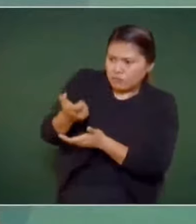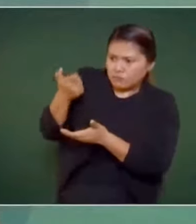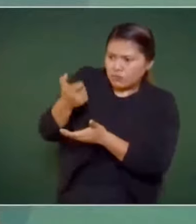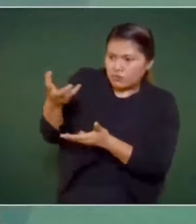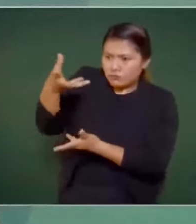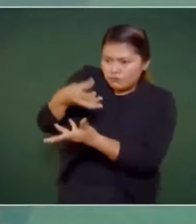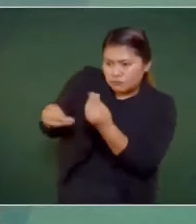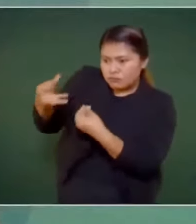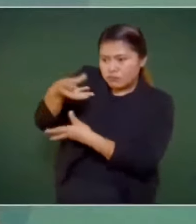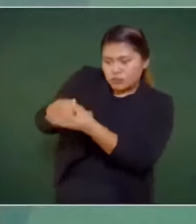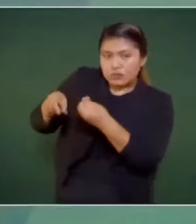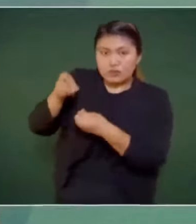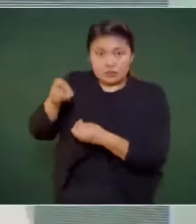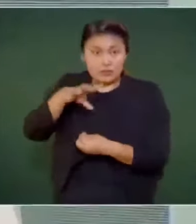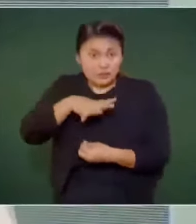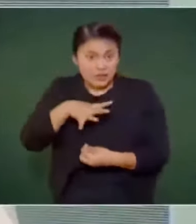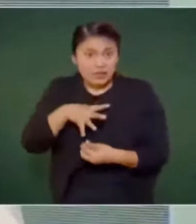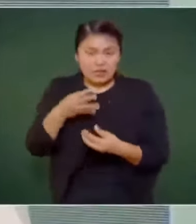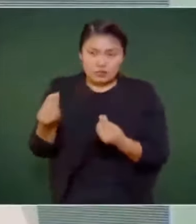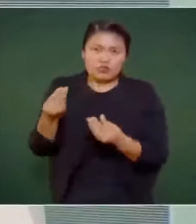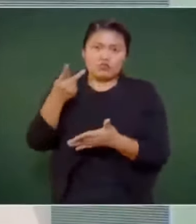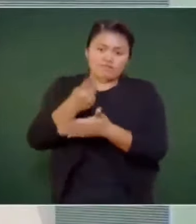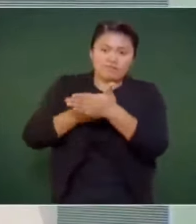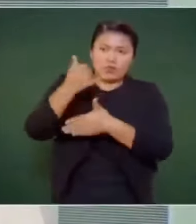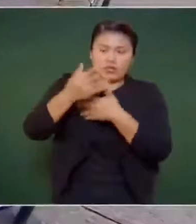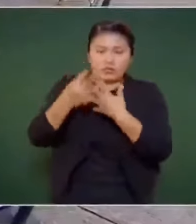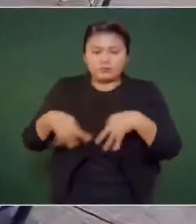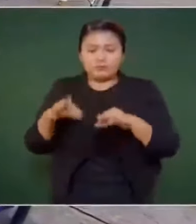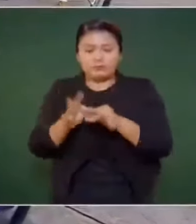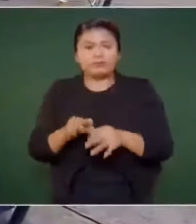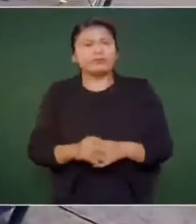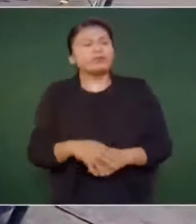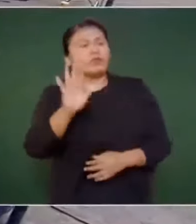importantes. ¿Qué otra cosa era sobre la Unión Nacional de Técnicos?